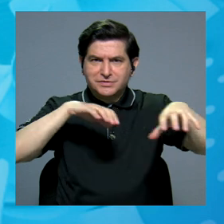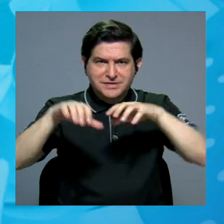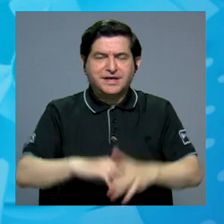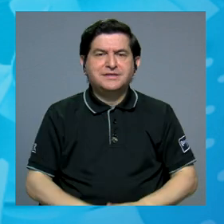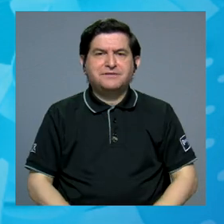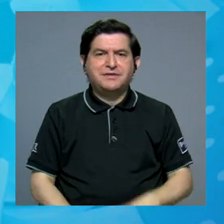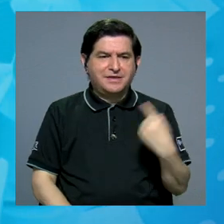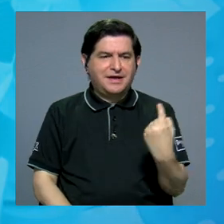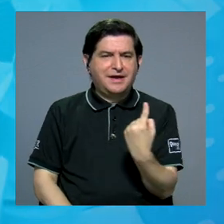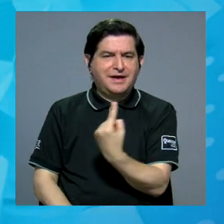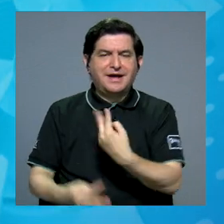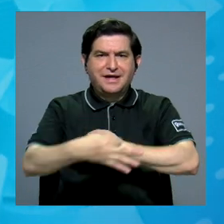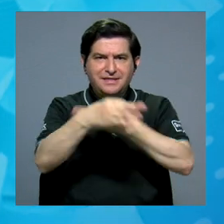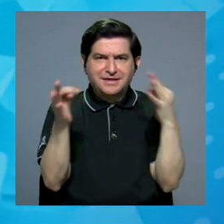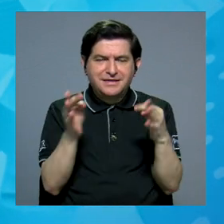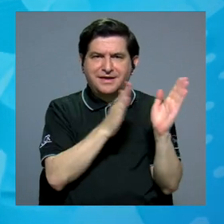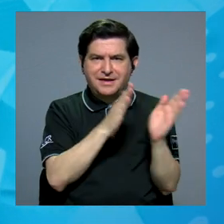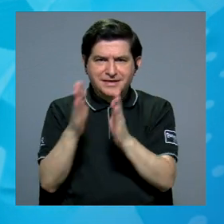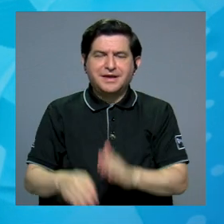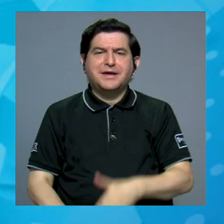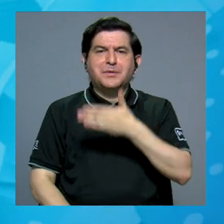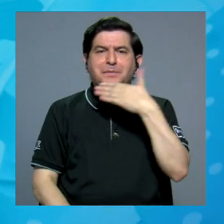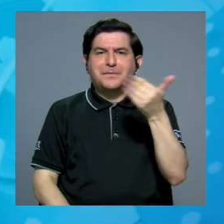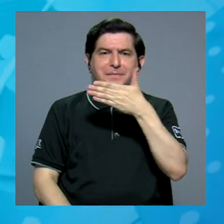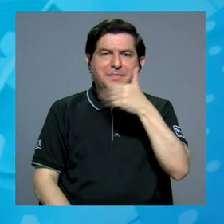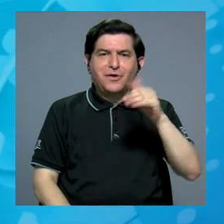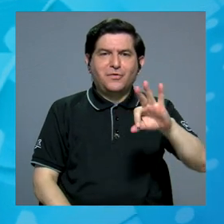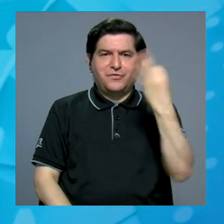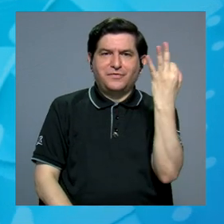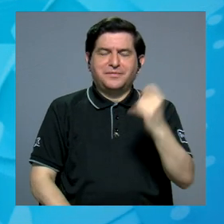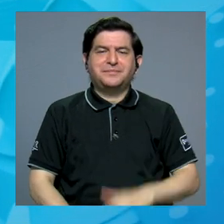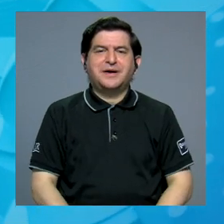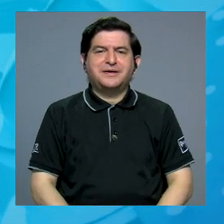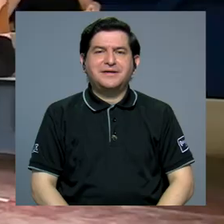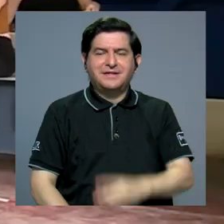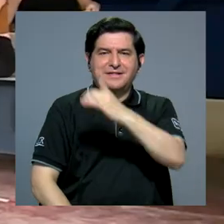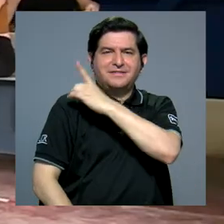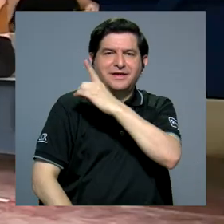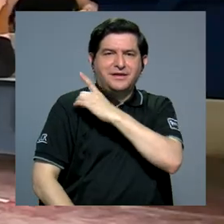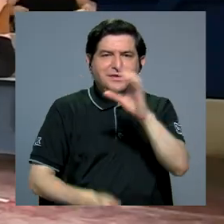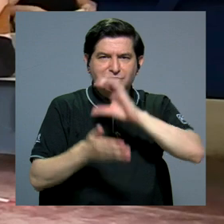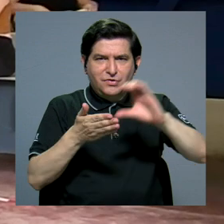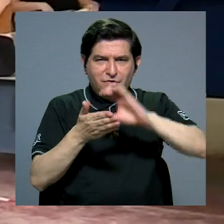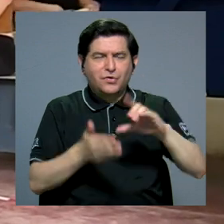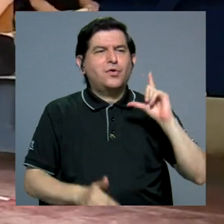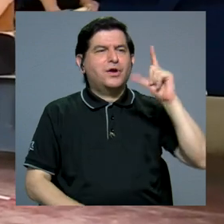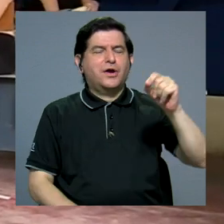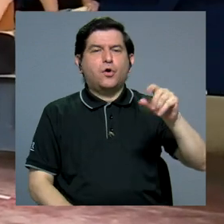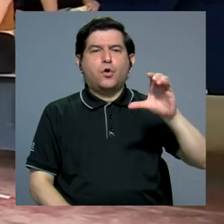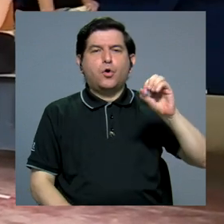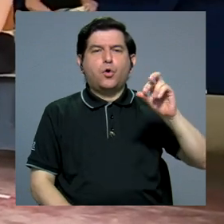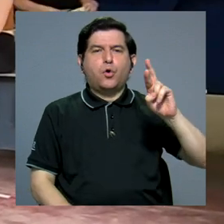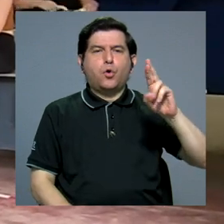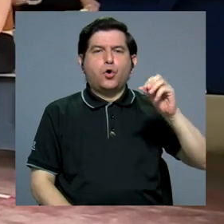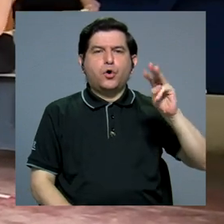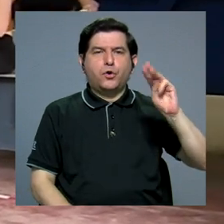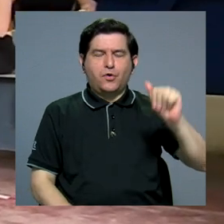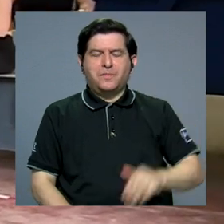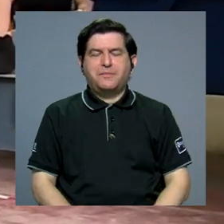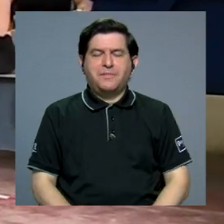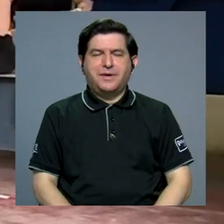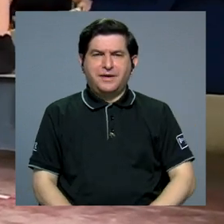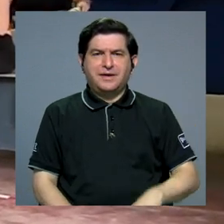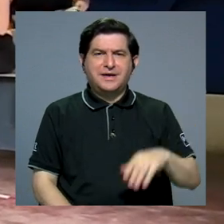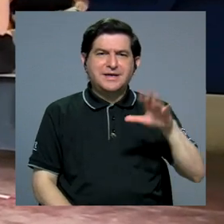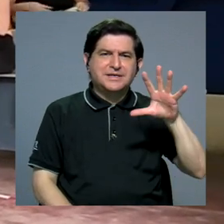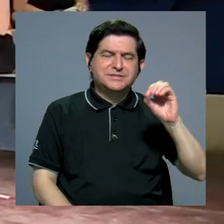actividades y cada taller que uno planea se hace de la mejor manera. El director del Liceo Rural de Coroma, el cual